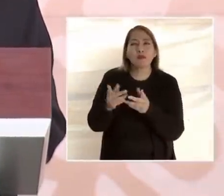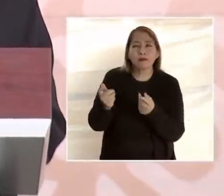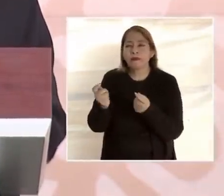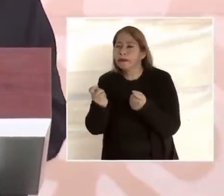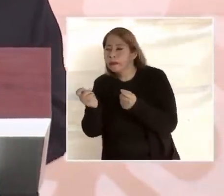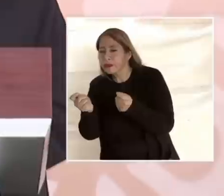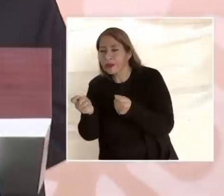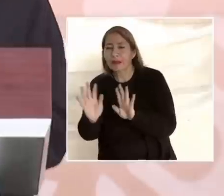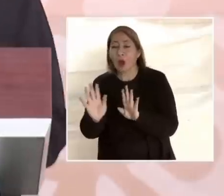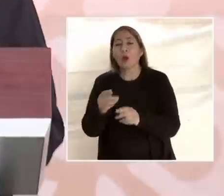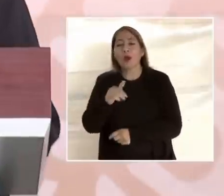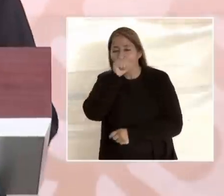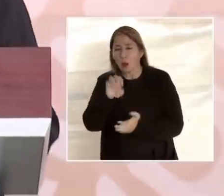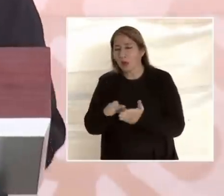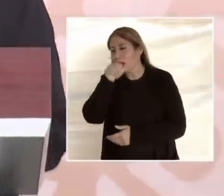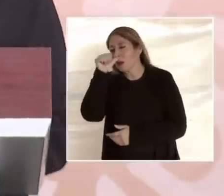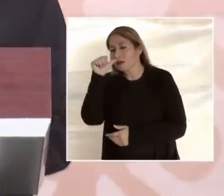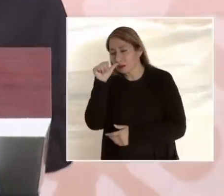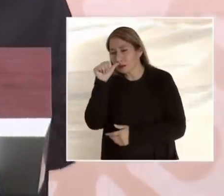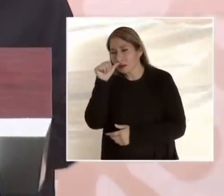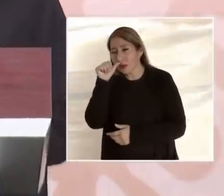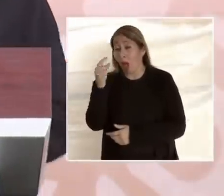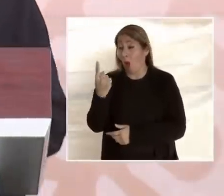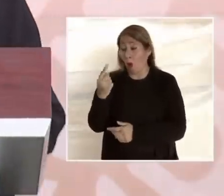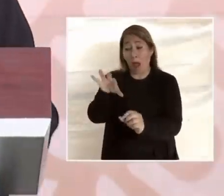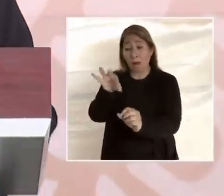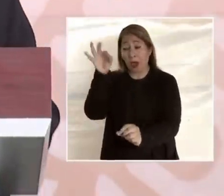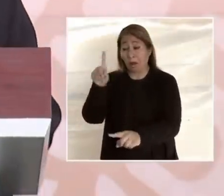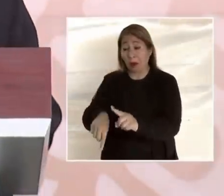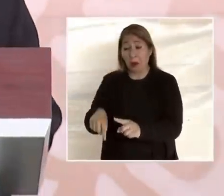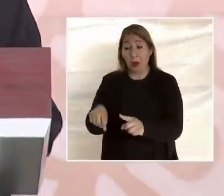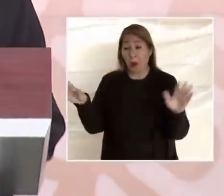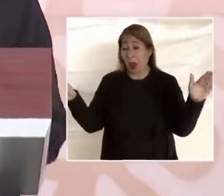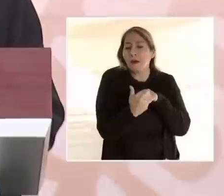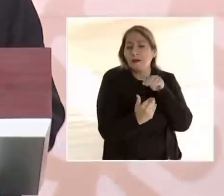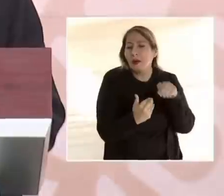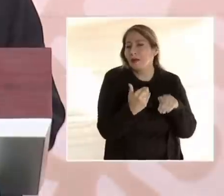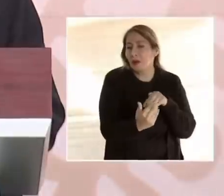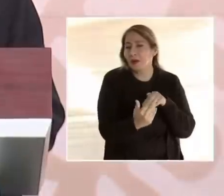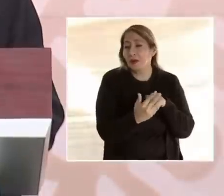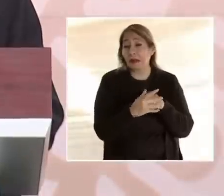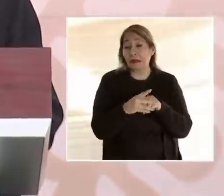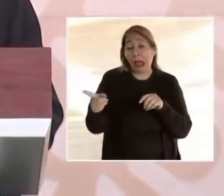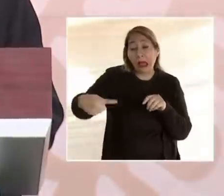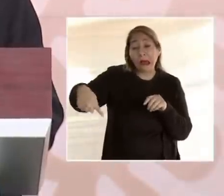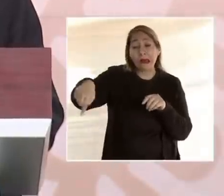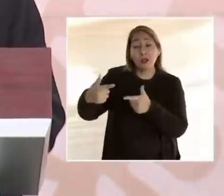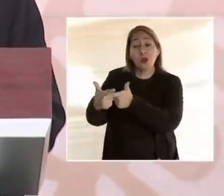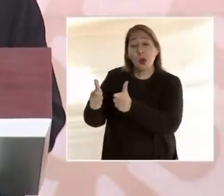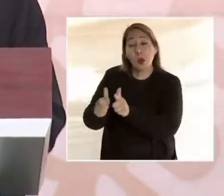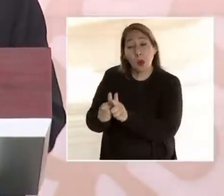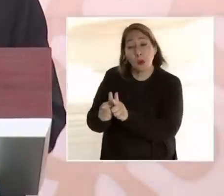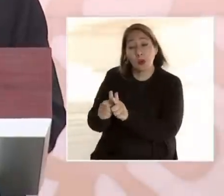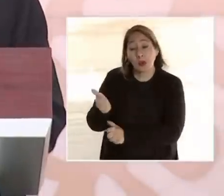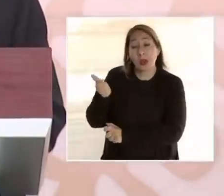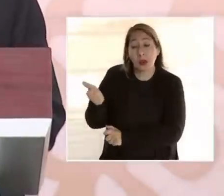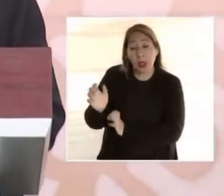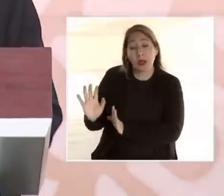expresión de Juárez, no le quitan ni una pluma a nuestro gallo. Las élites se tendrán que ir acostumbrando